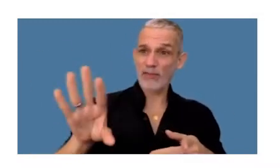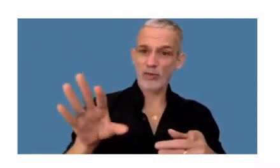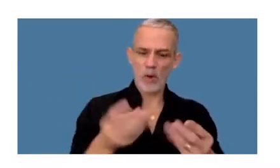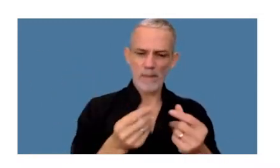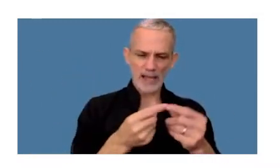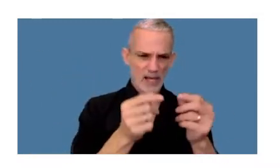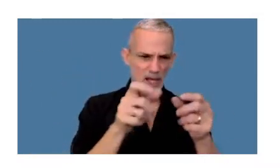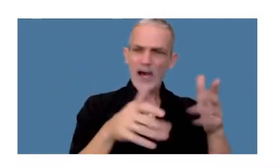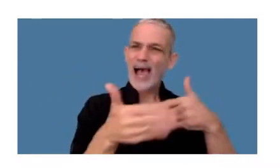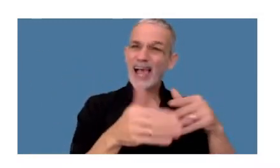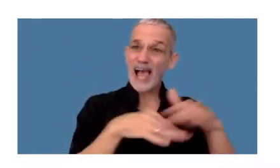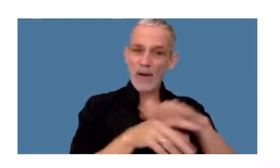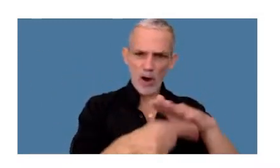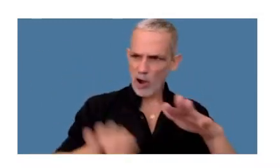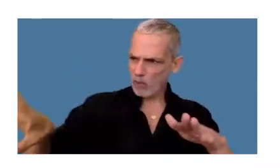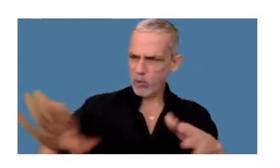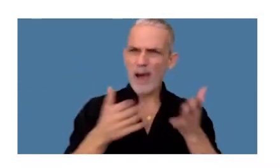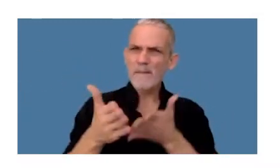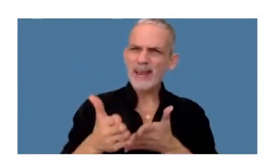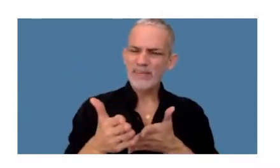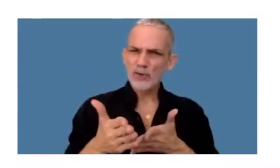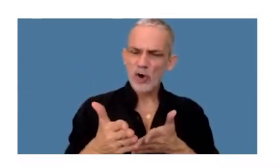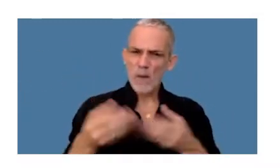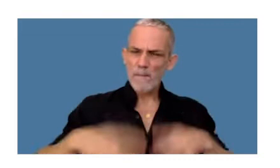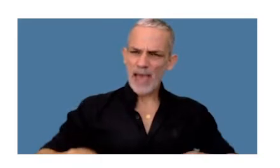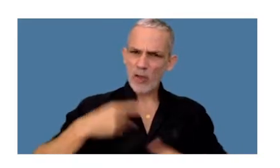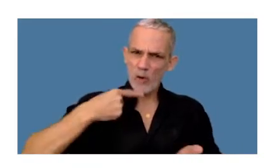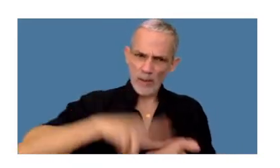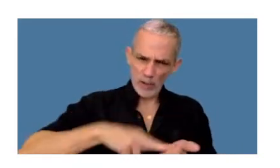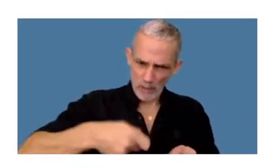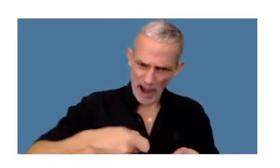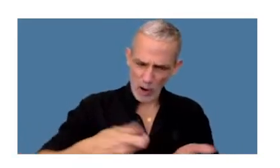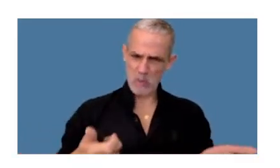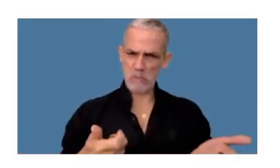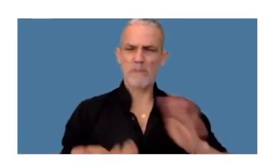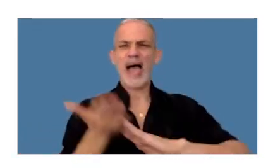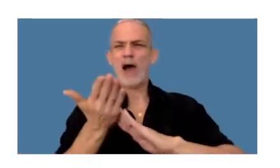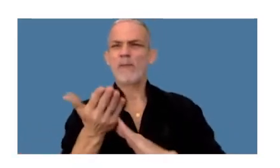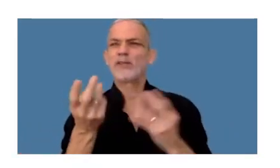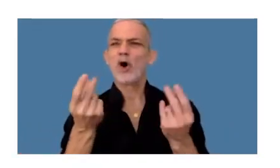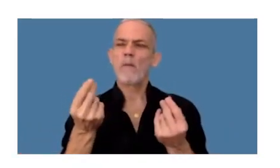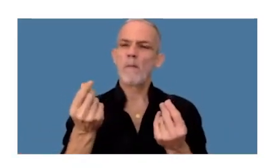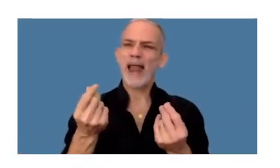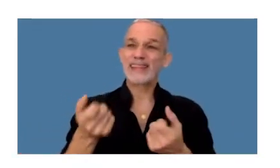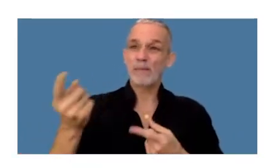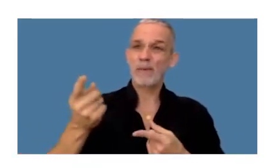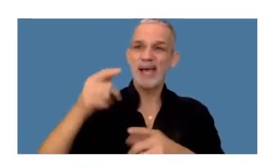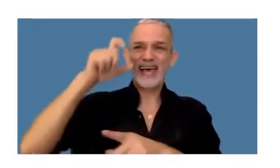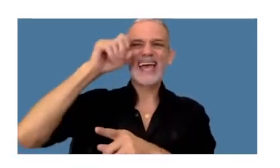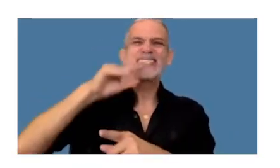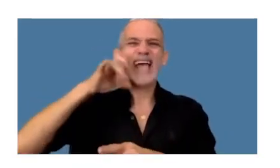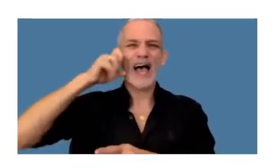la pregunta es ¿perdería el beneficio y pagaría el impuesto? a su vez al aumentar el costo operativo del exchange